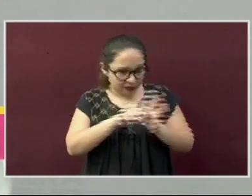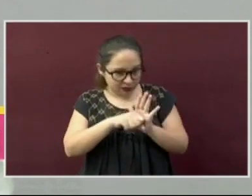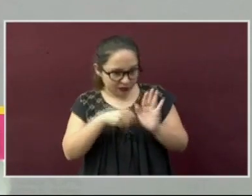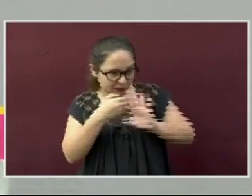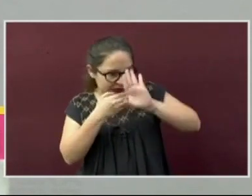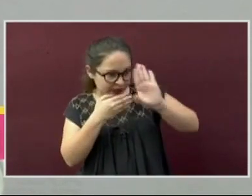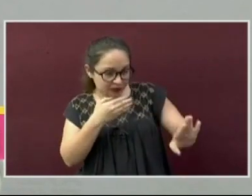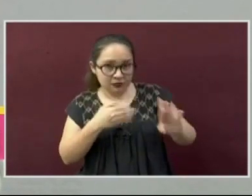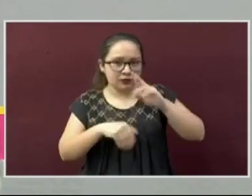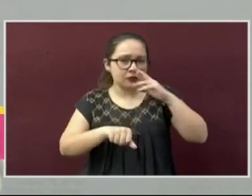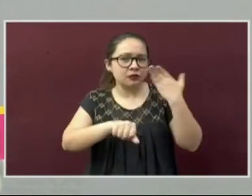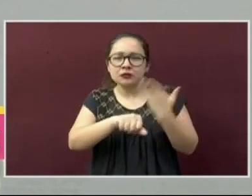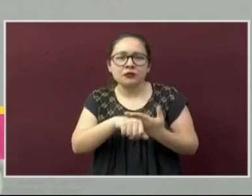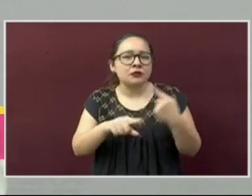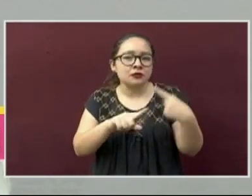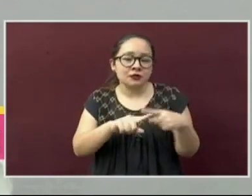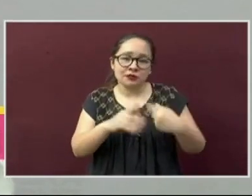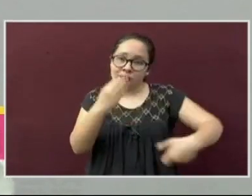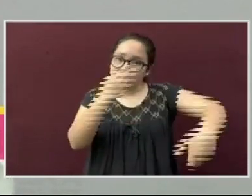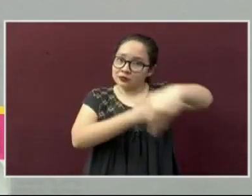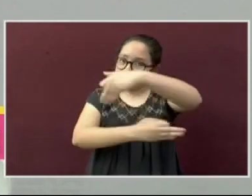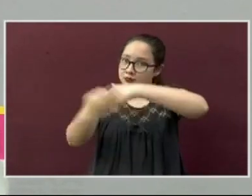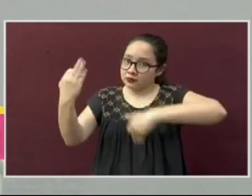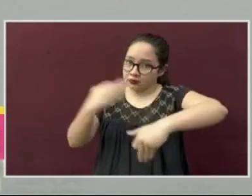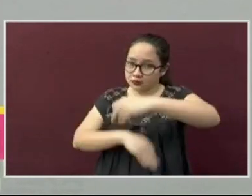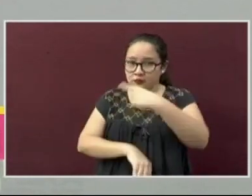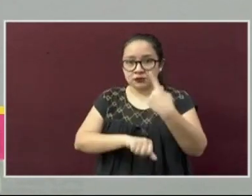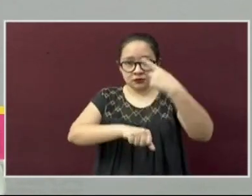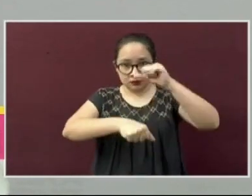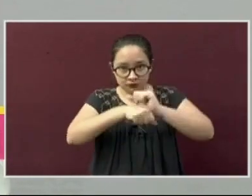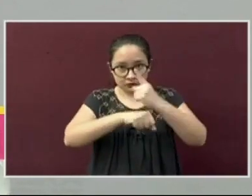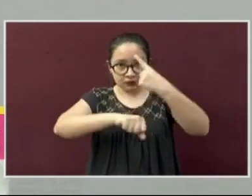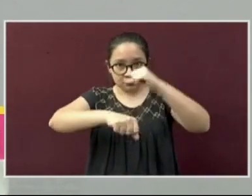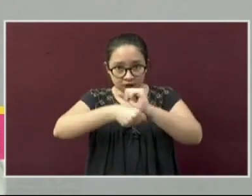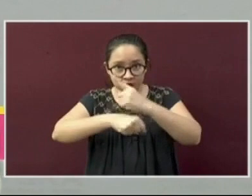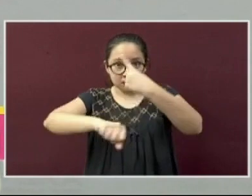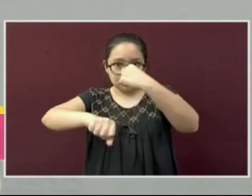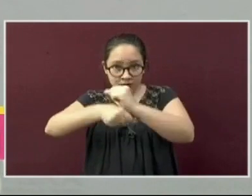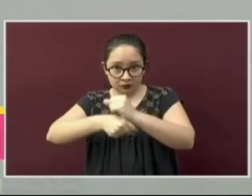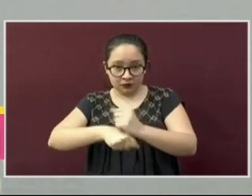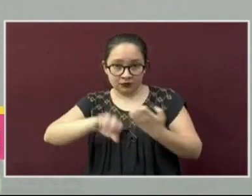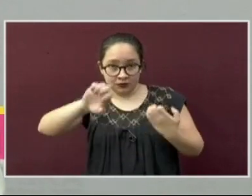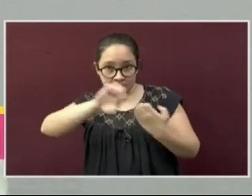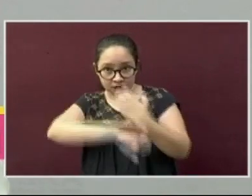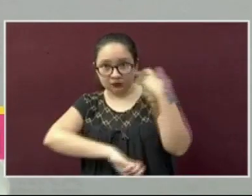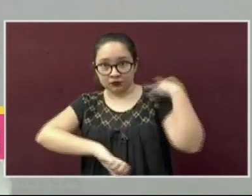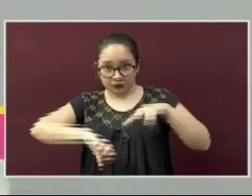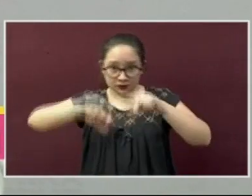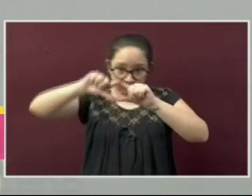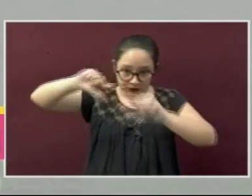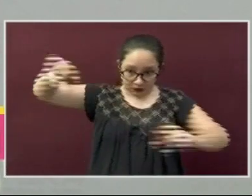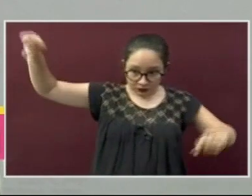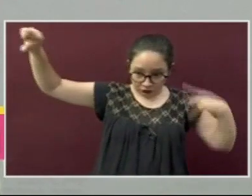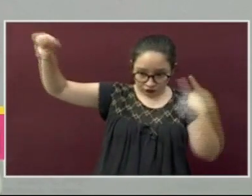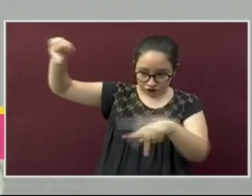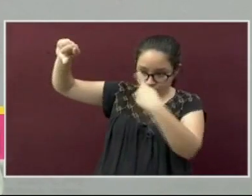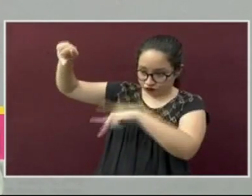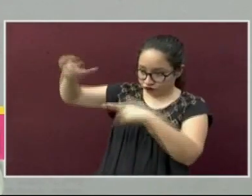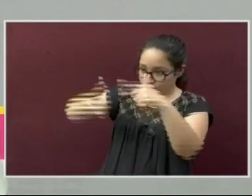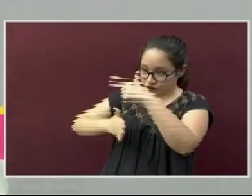de todos y cada semana que el estado de Veracruz y sus municipios